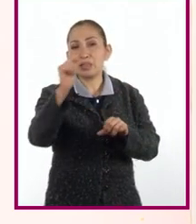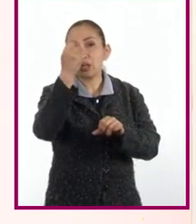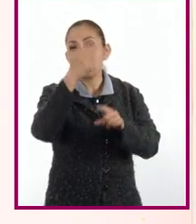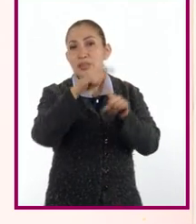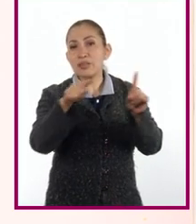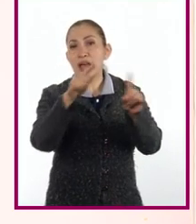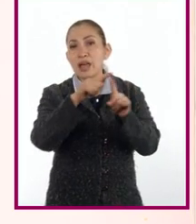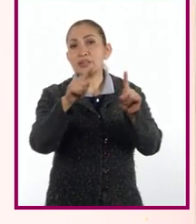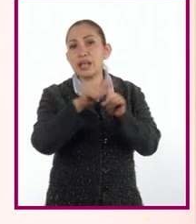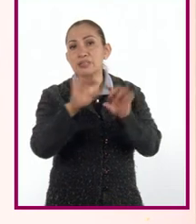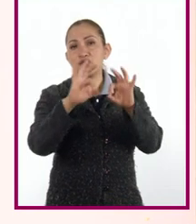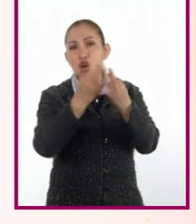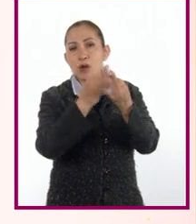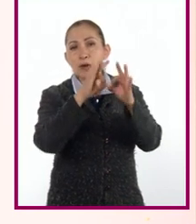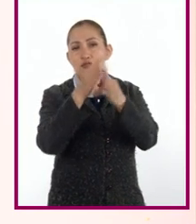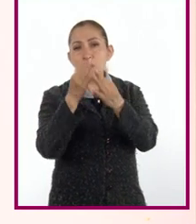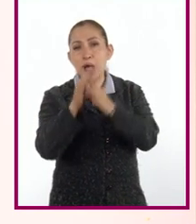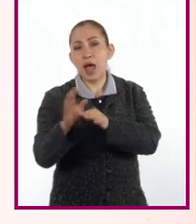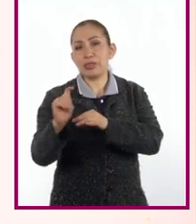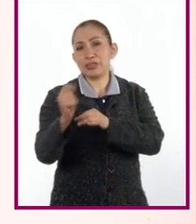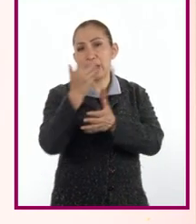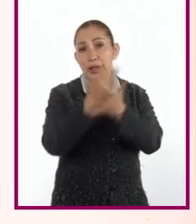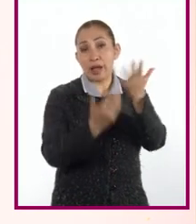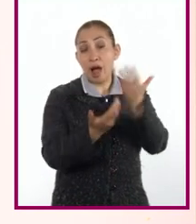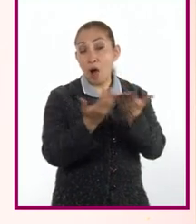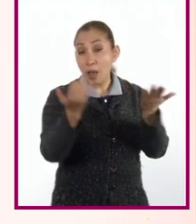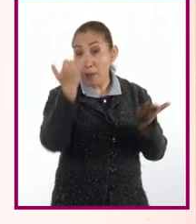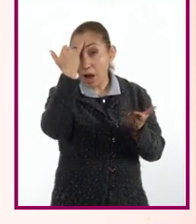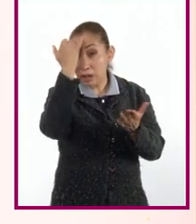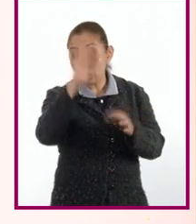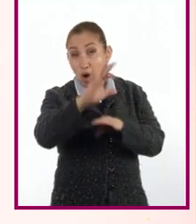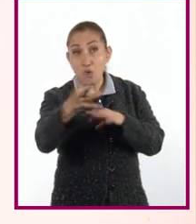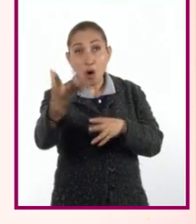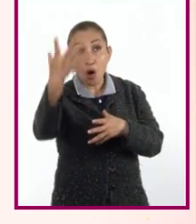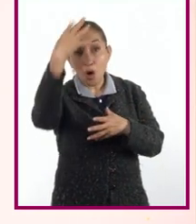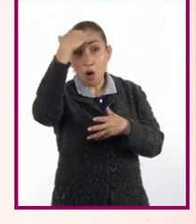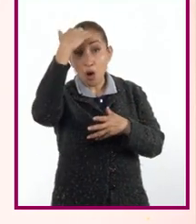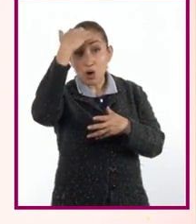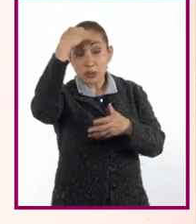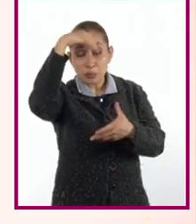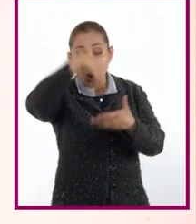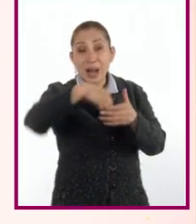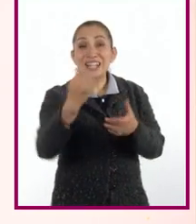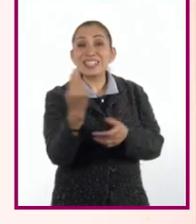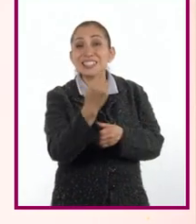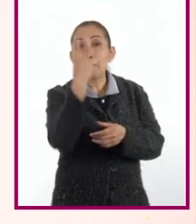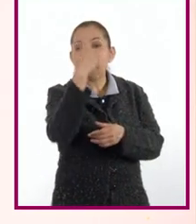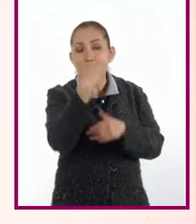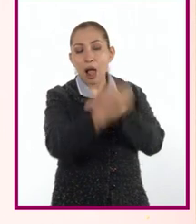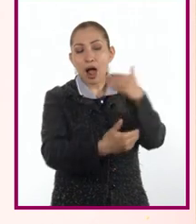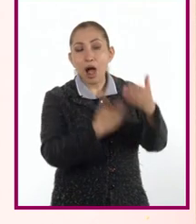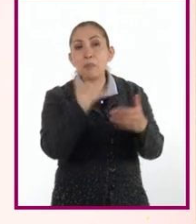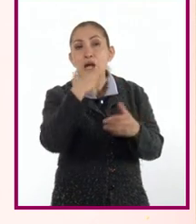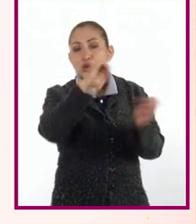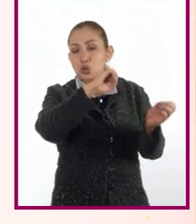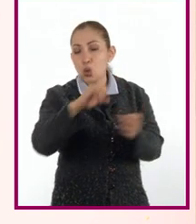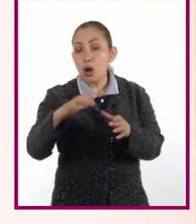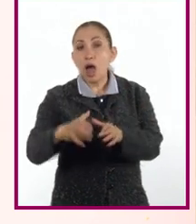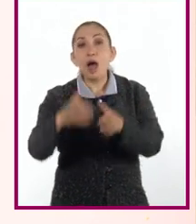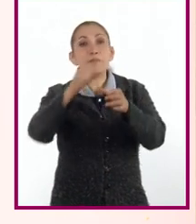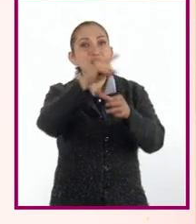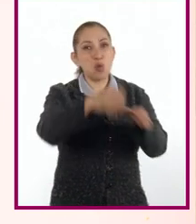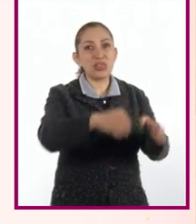diversas clases de técnicas. Ahora, imaginen todo el conocimiento que se requiere para procesar los desechos de